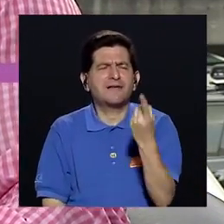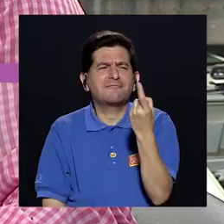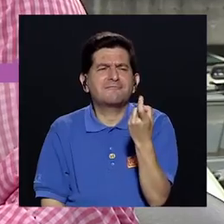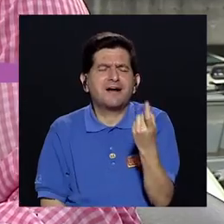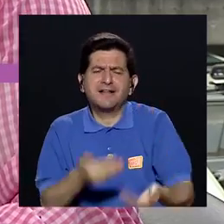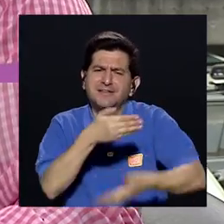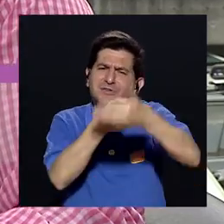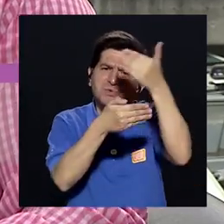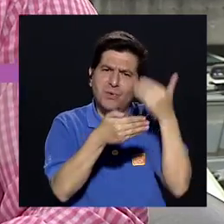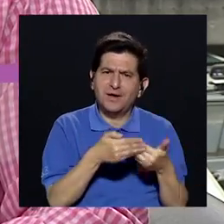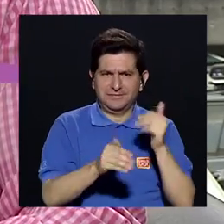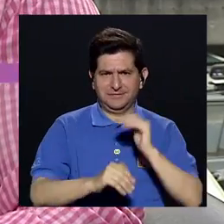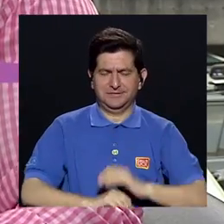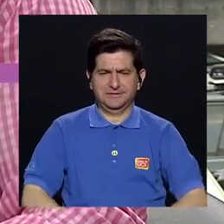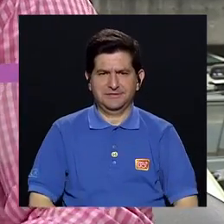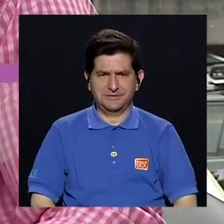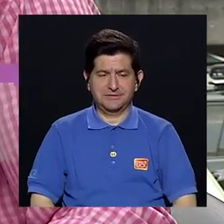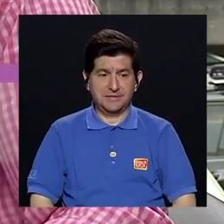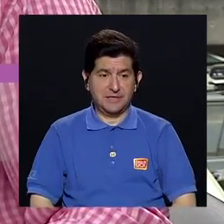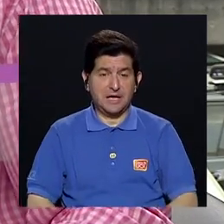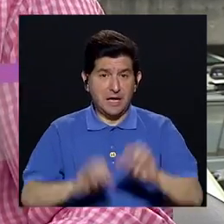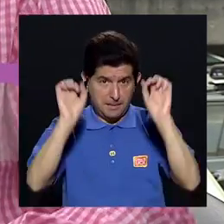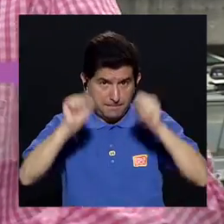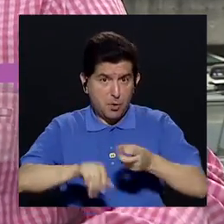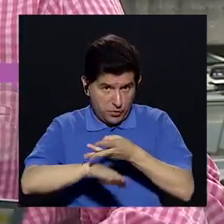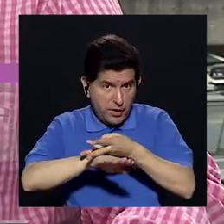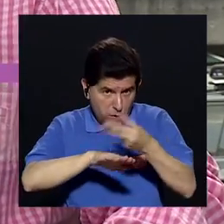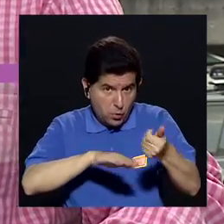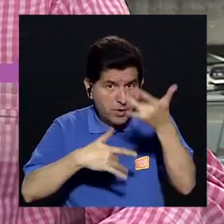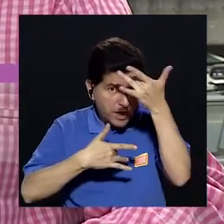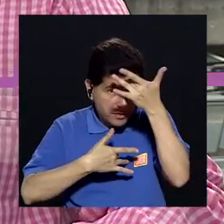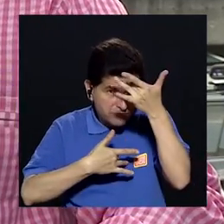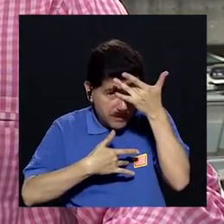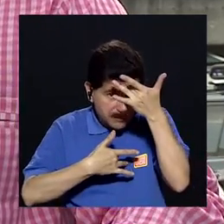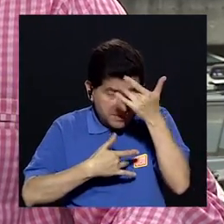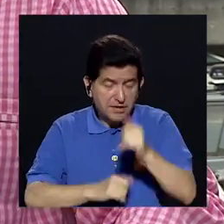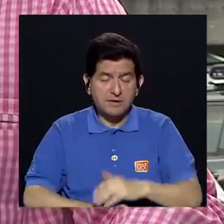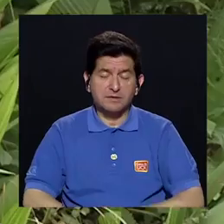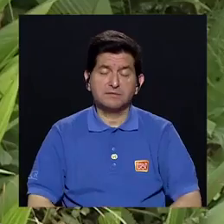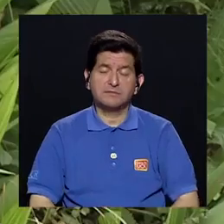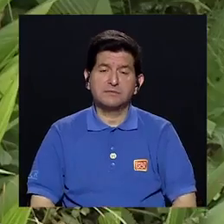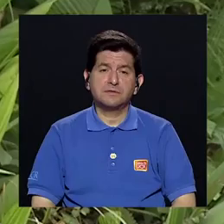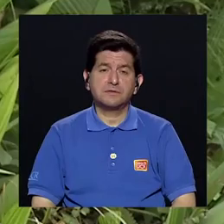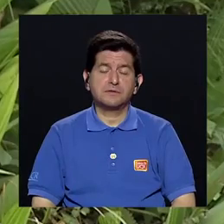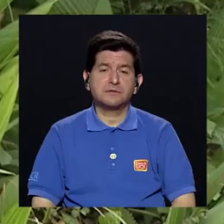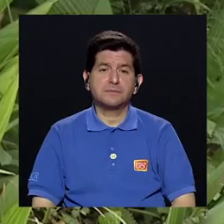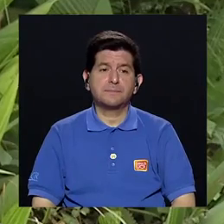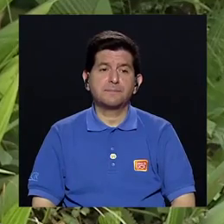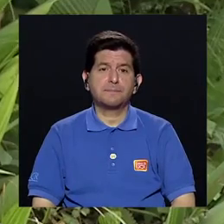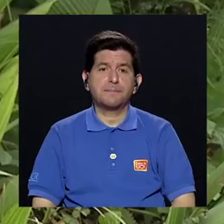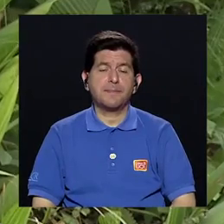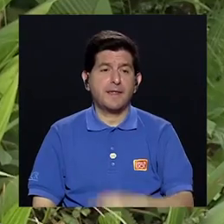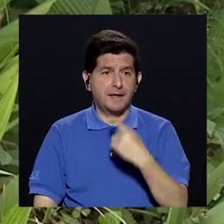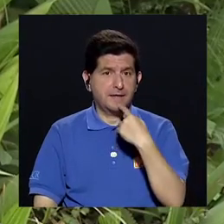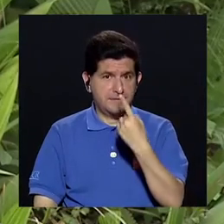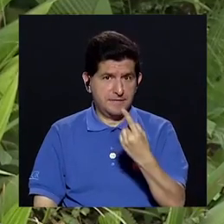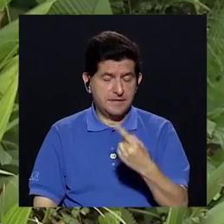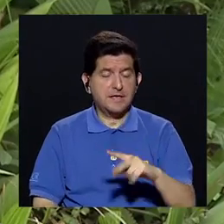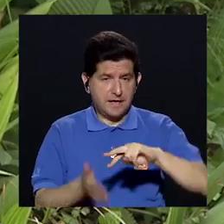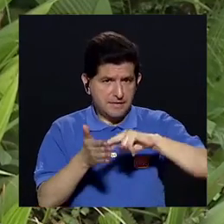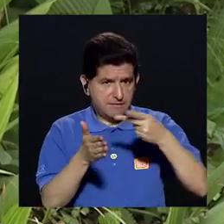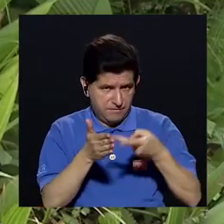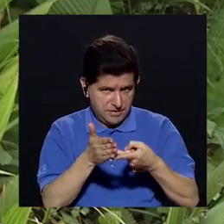quedó en el bloque anterior Si es curable ¿Es una enfermedad totalmente curable? Sí, cuando le definí la